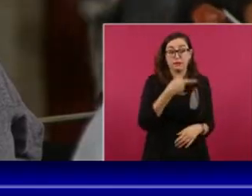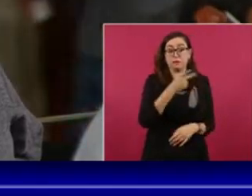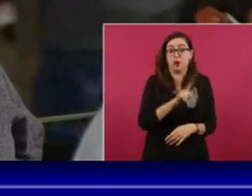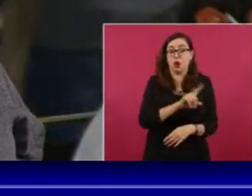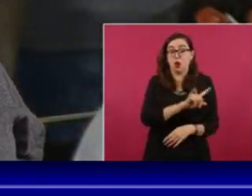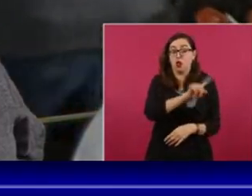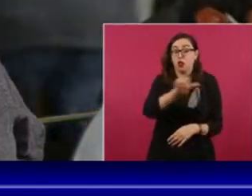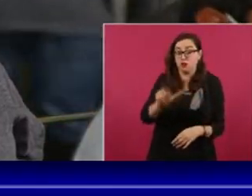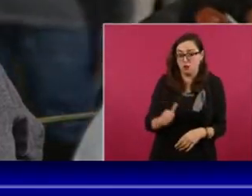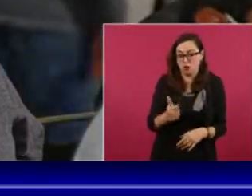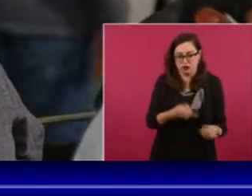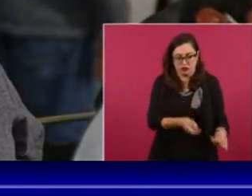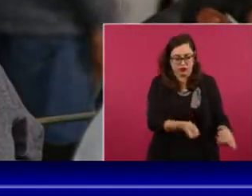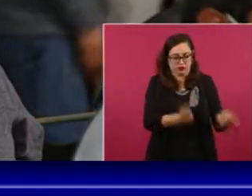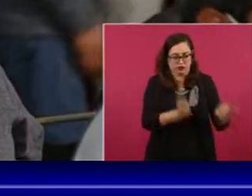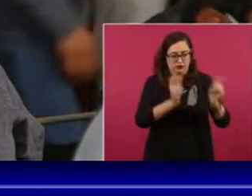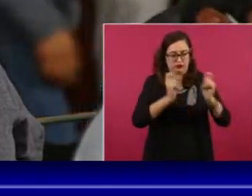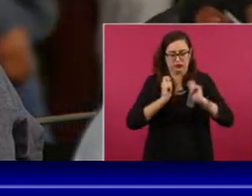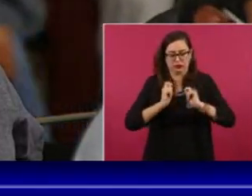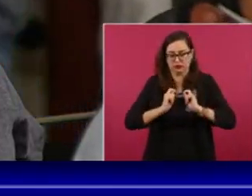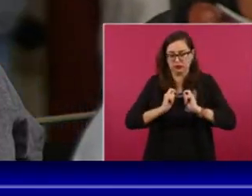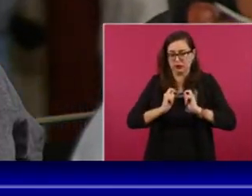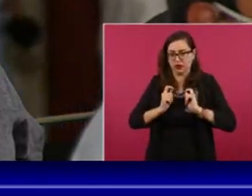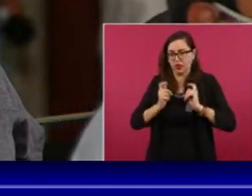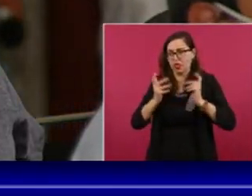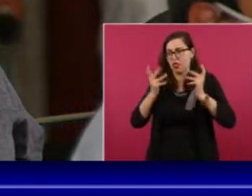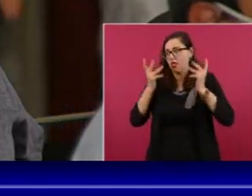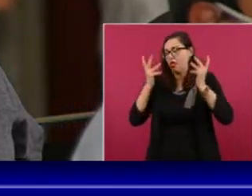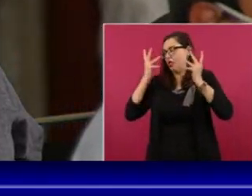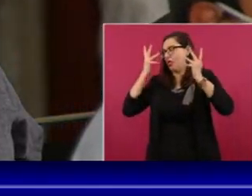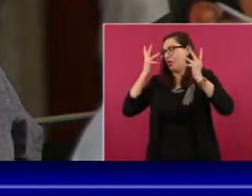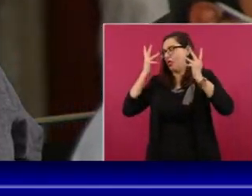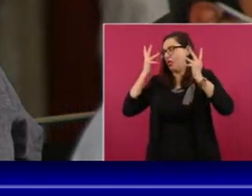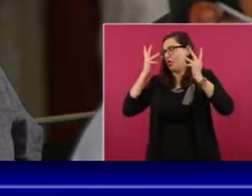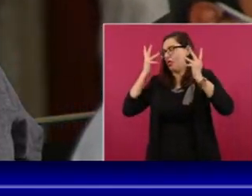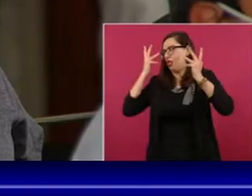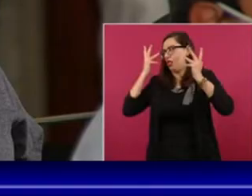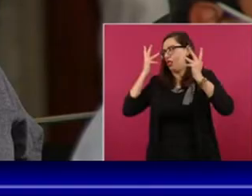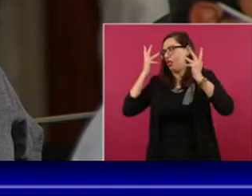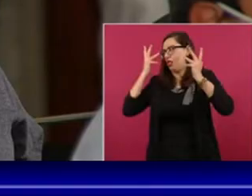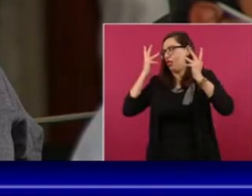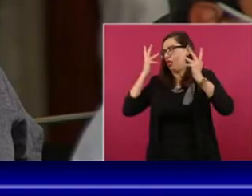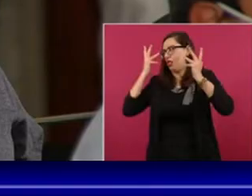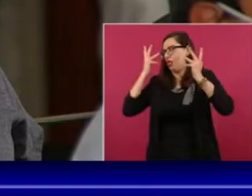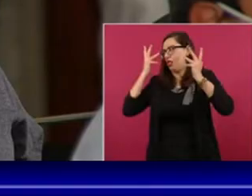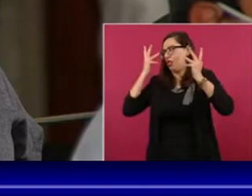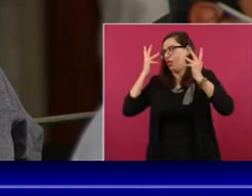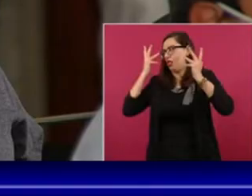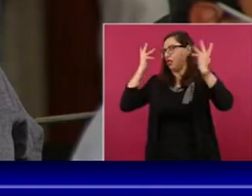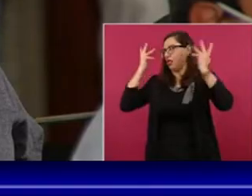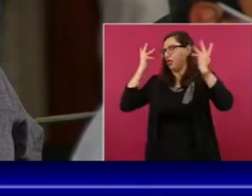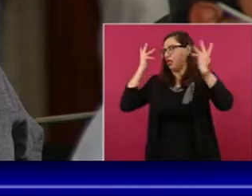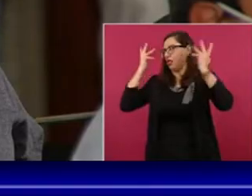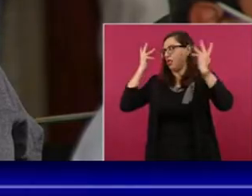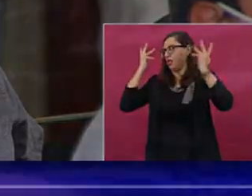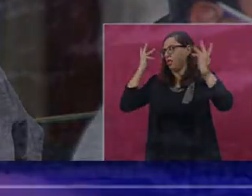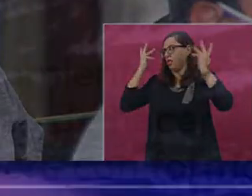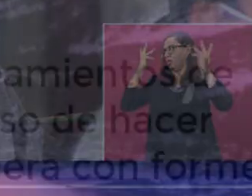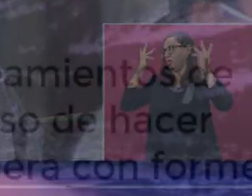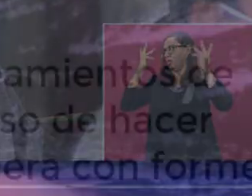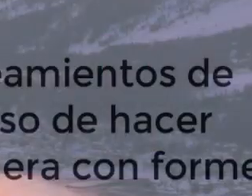informando para ti que estés muy bien y que tengas un excelente día. Continuamos con más informes para ti.